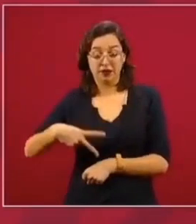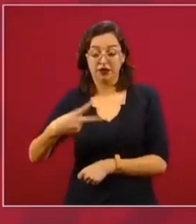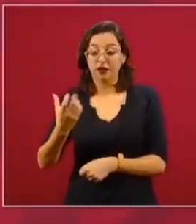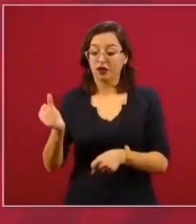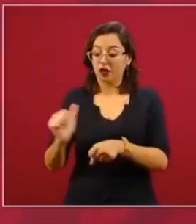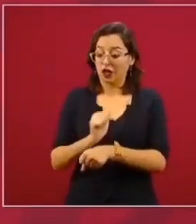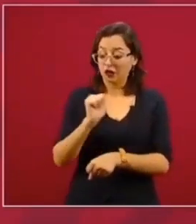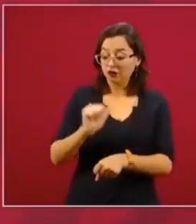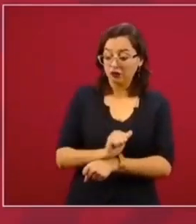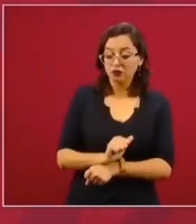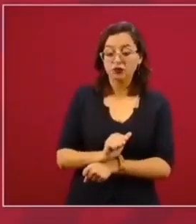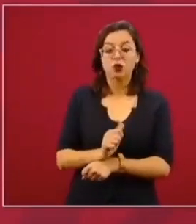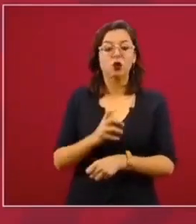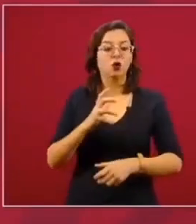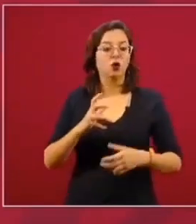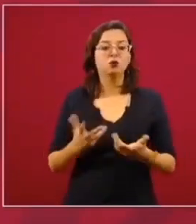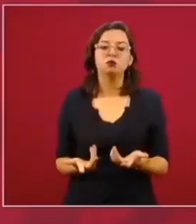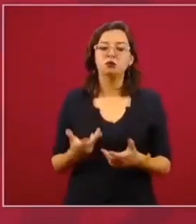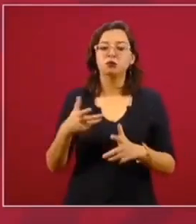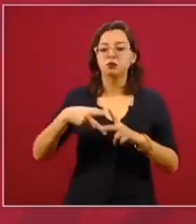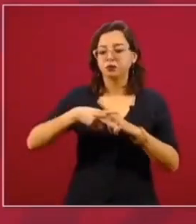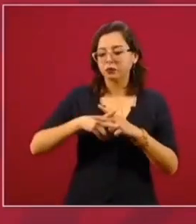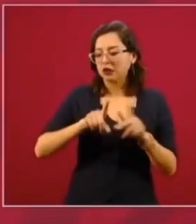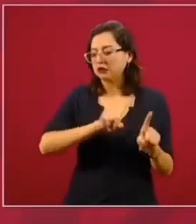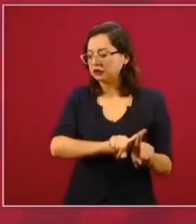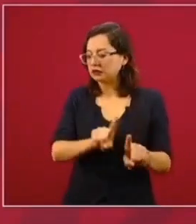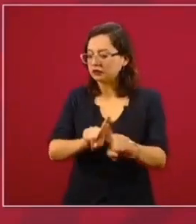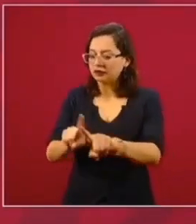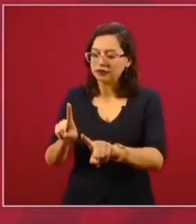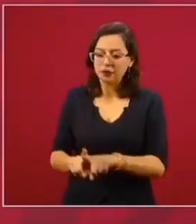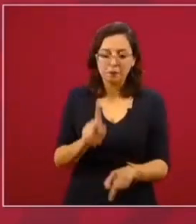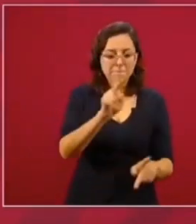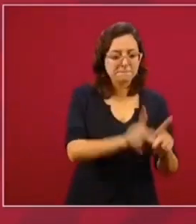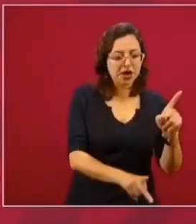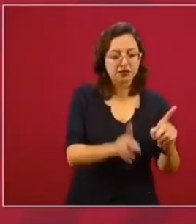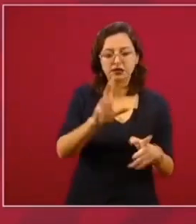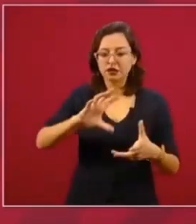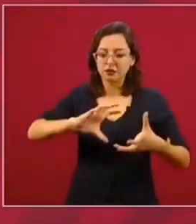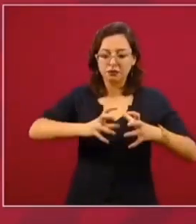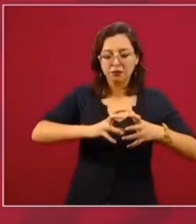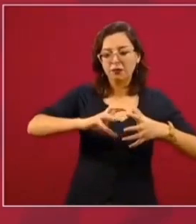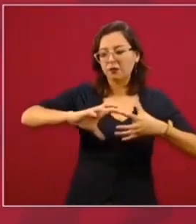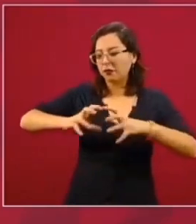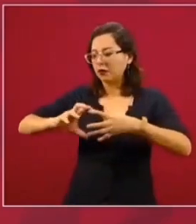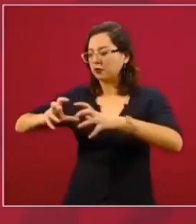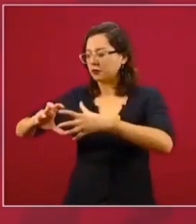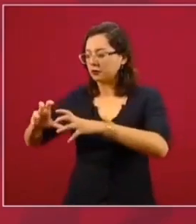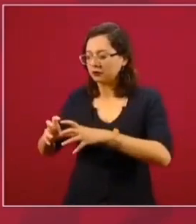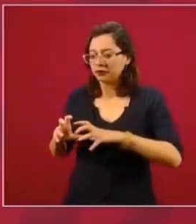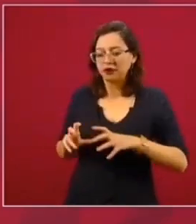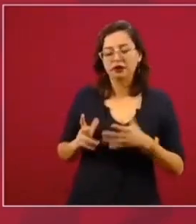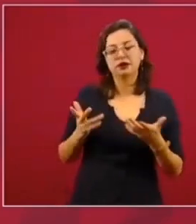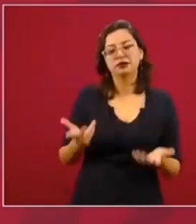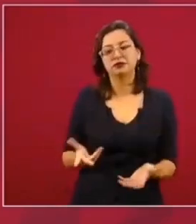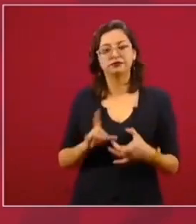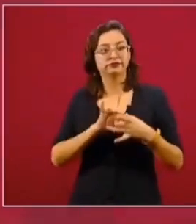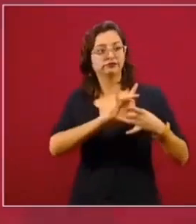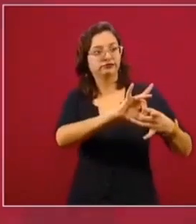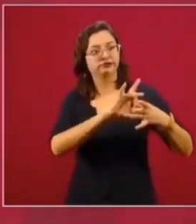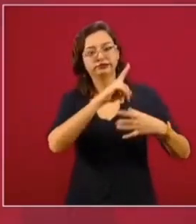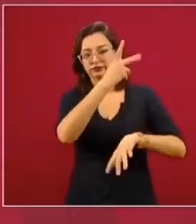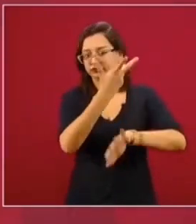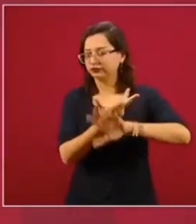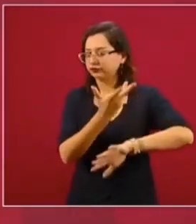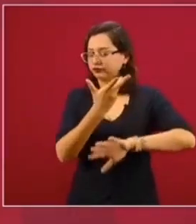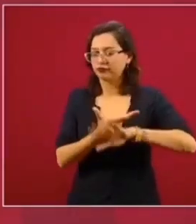porque hay una relación estrecha, son cadenas de producción que